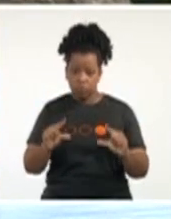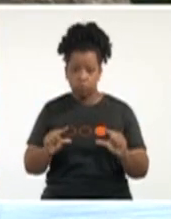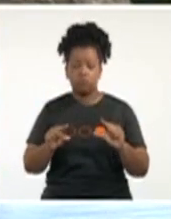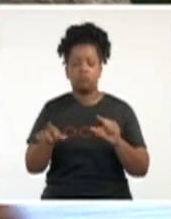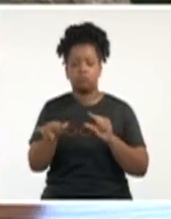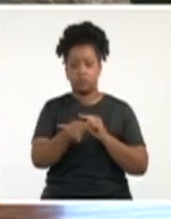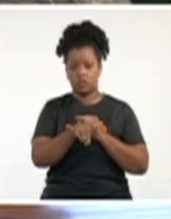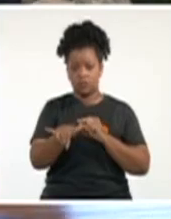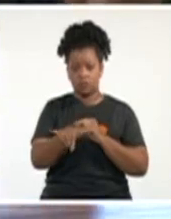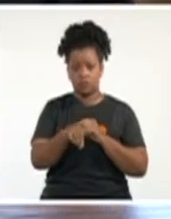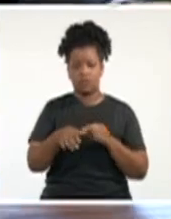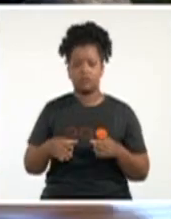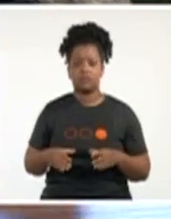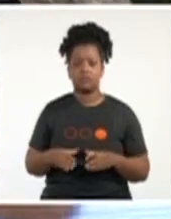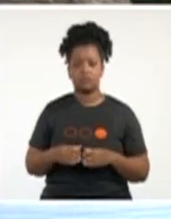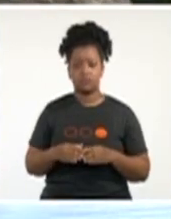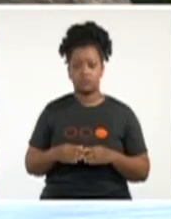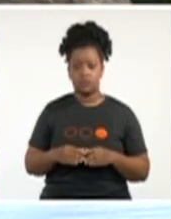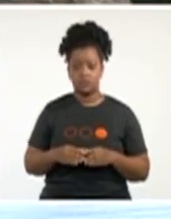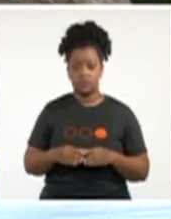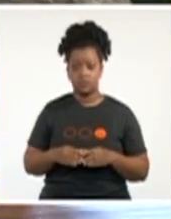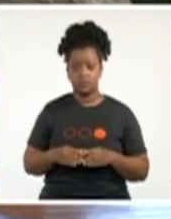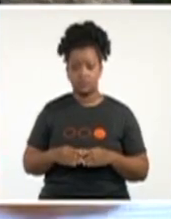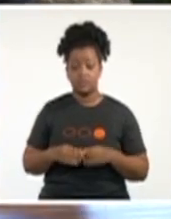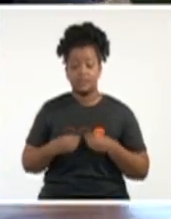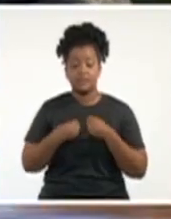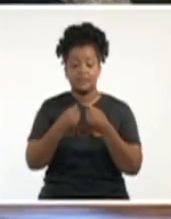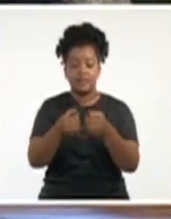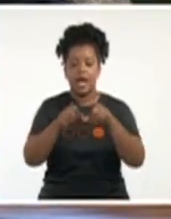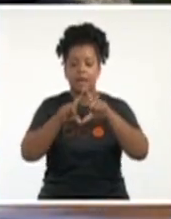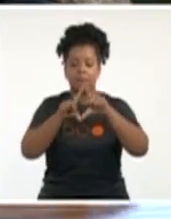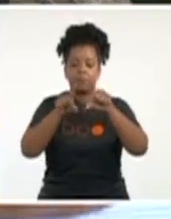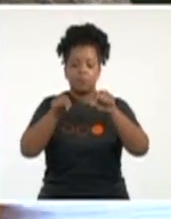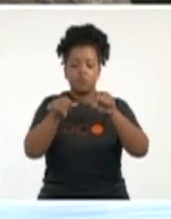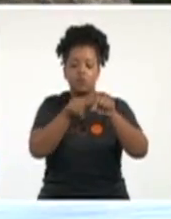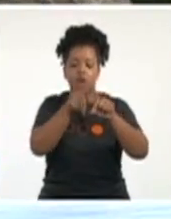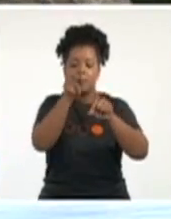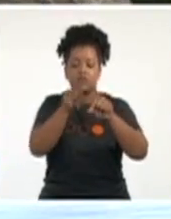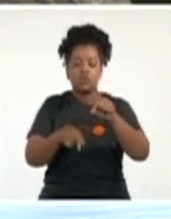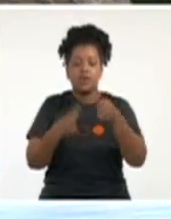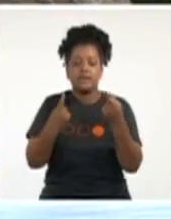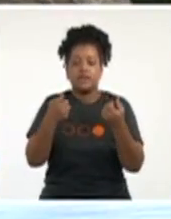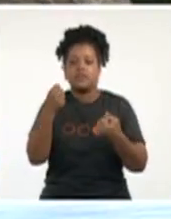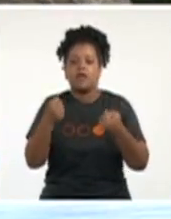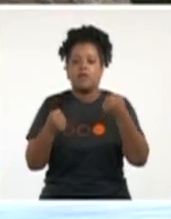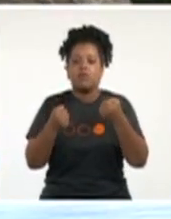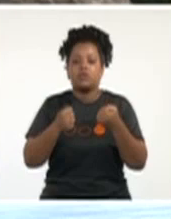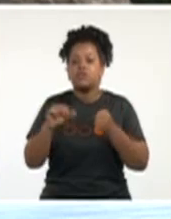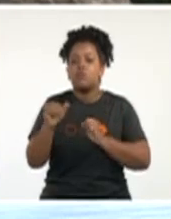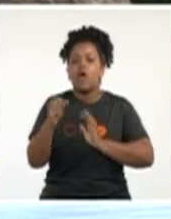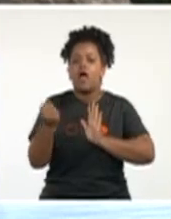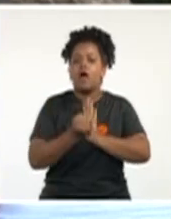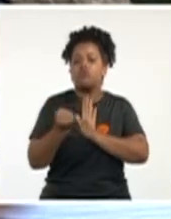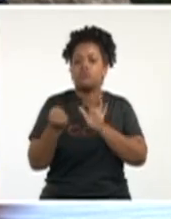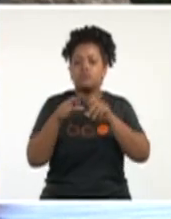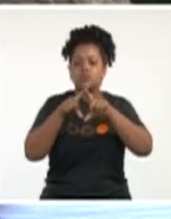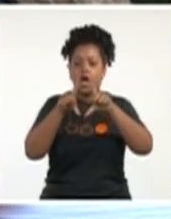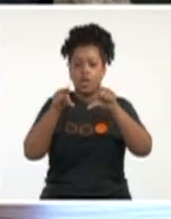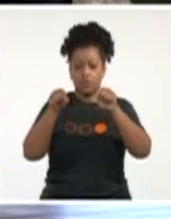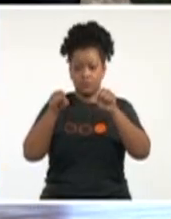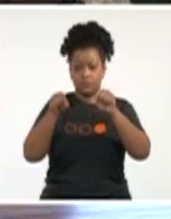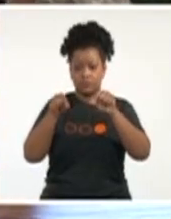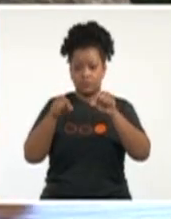se han dado un pase específico para mover los transportes hasta determinada hora. Y en eso